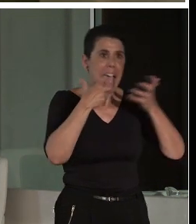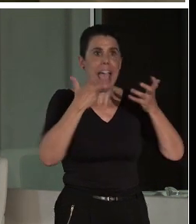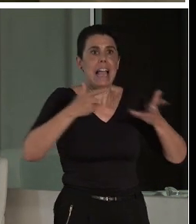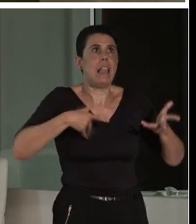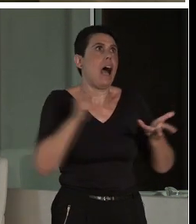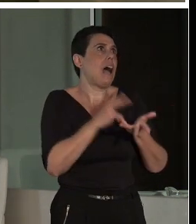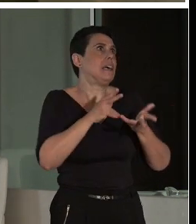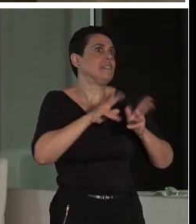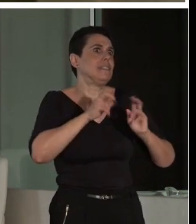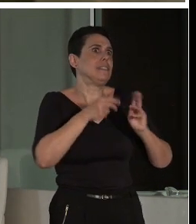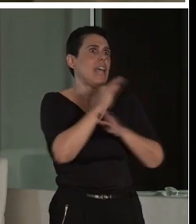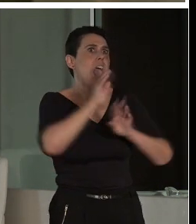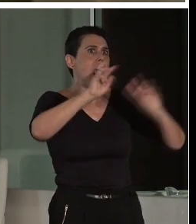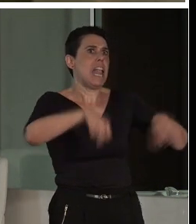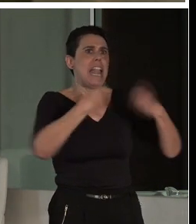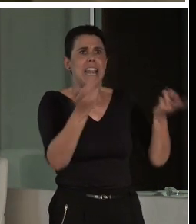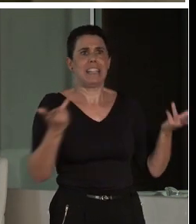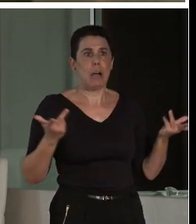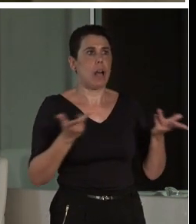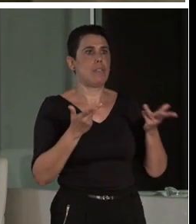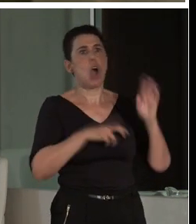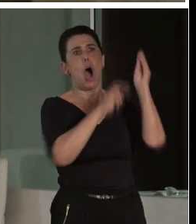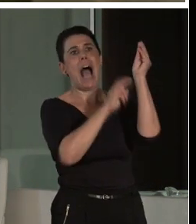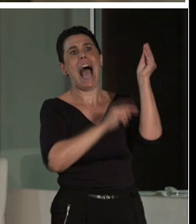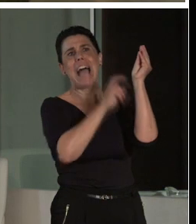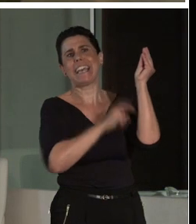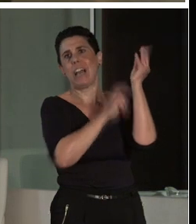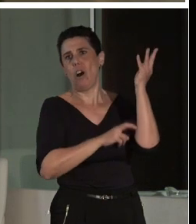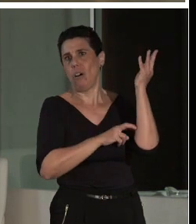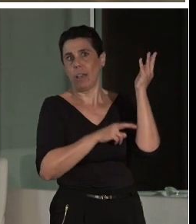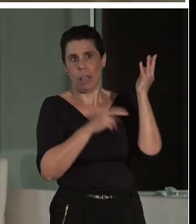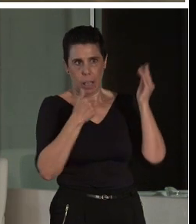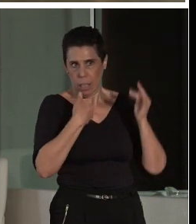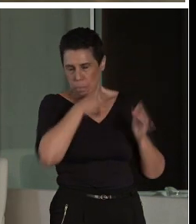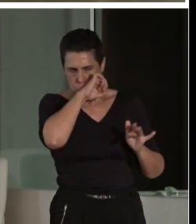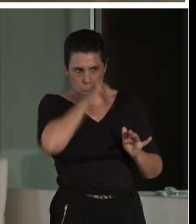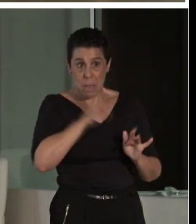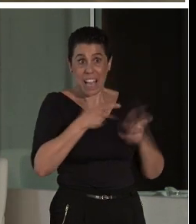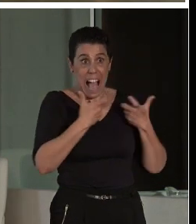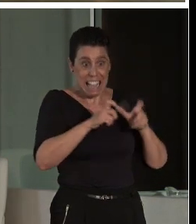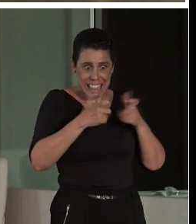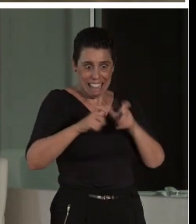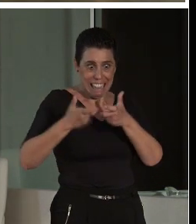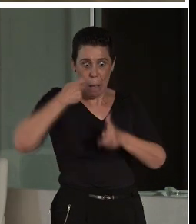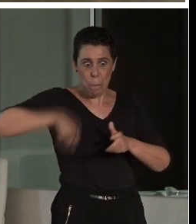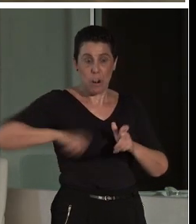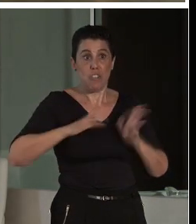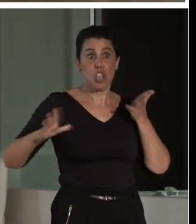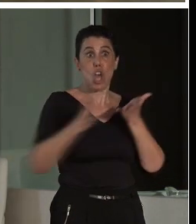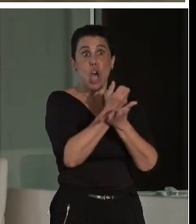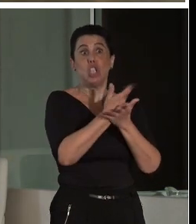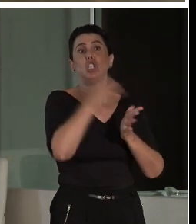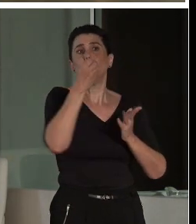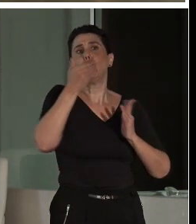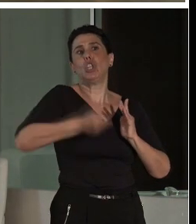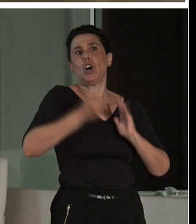En restauración. Yo es que creo que sin… Arqueología. Todas las patas son imprescindibles para montar este puzzle. Bueno, pues